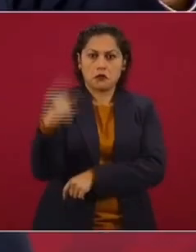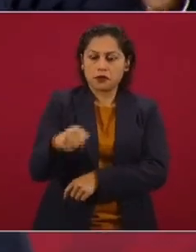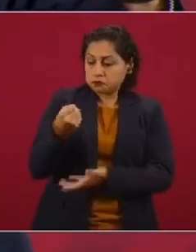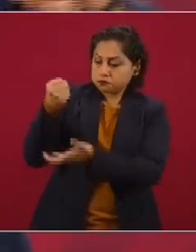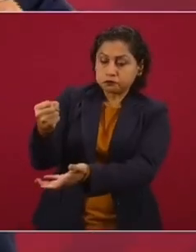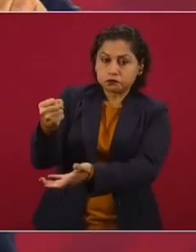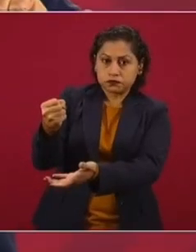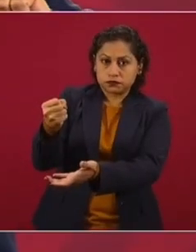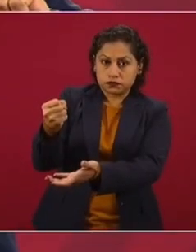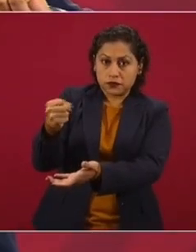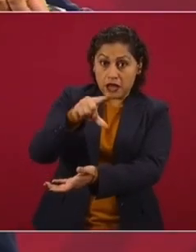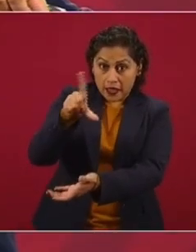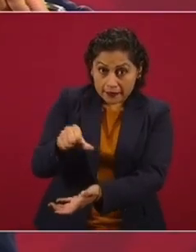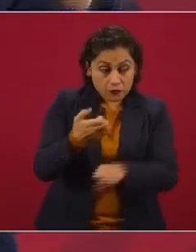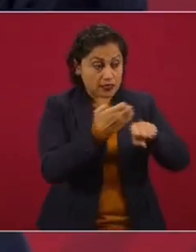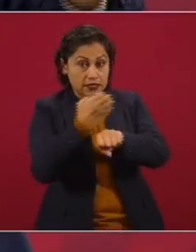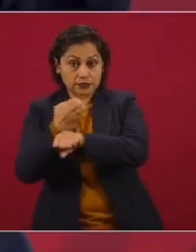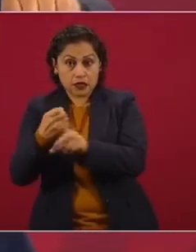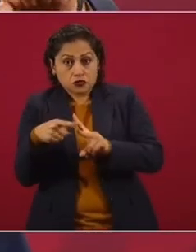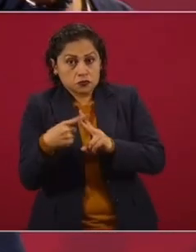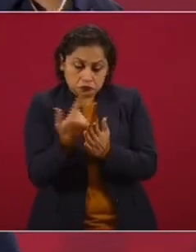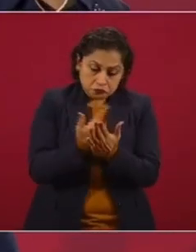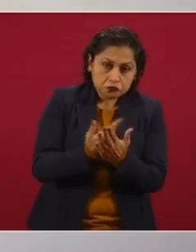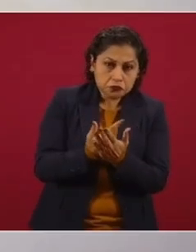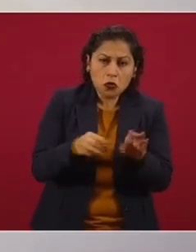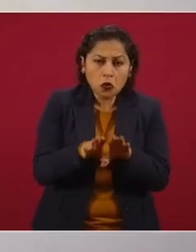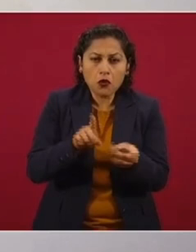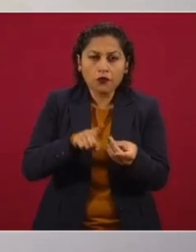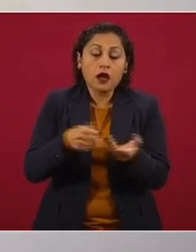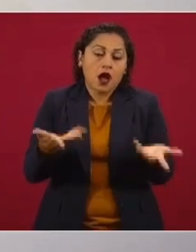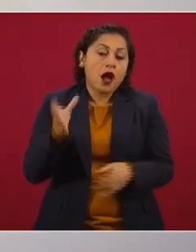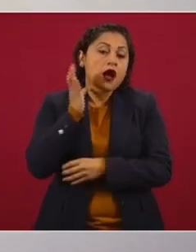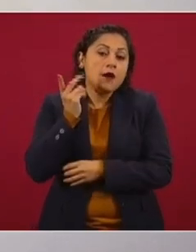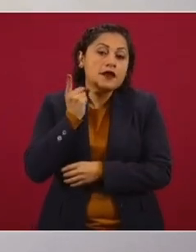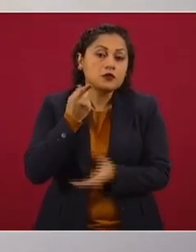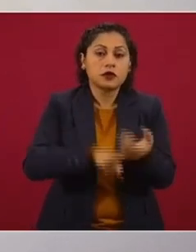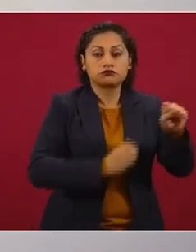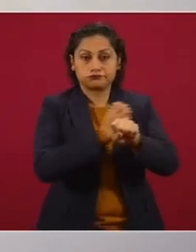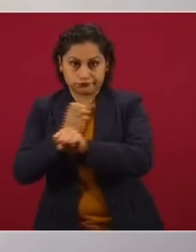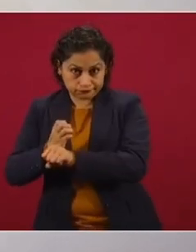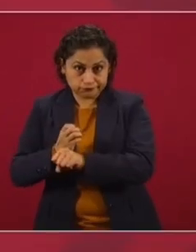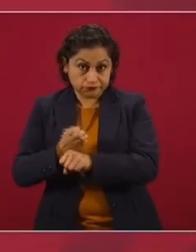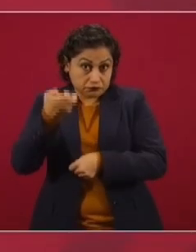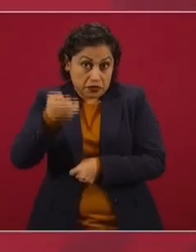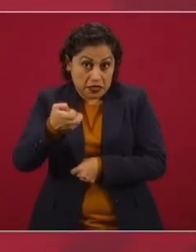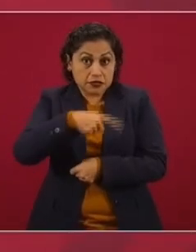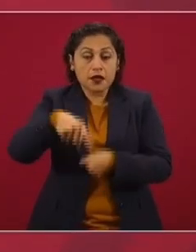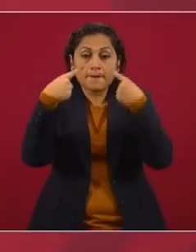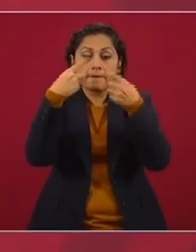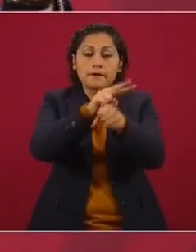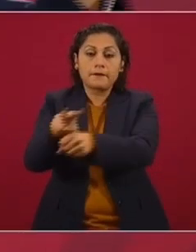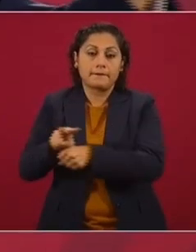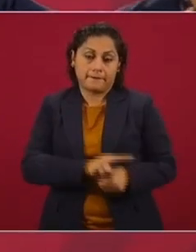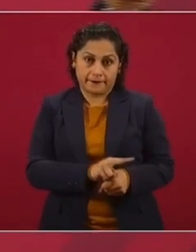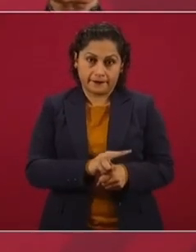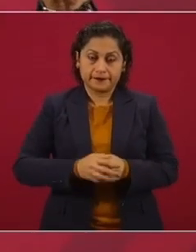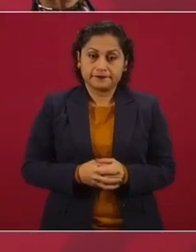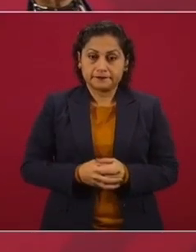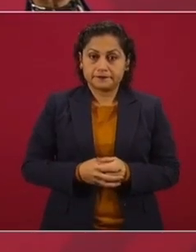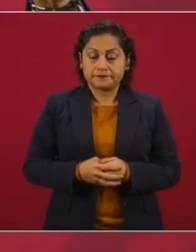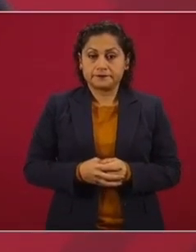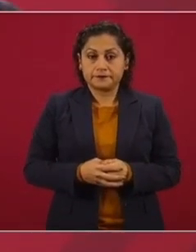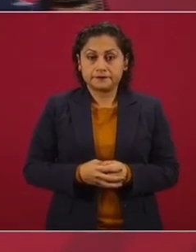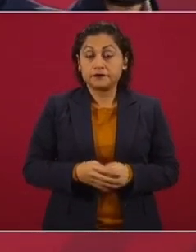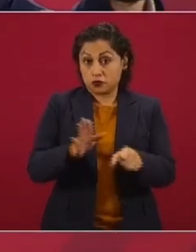rendir cuentas. Para eso están los congresos locales. Para eso está el Poder Judicial en cada uno de los estados.